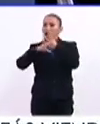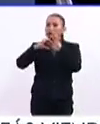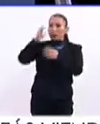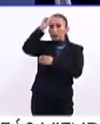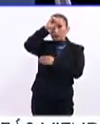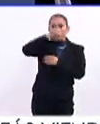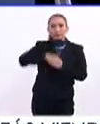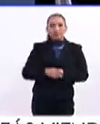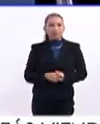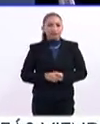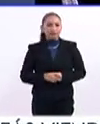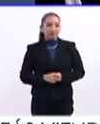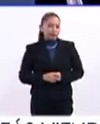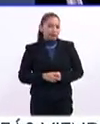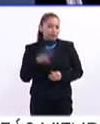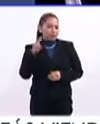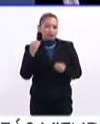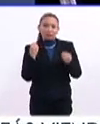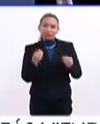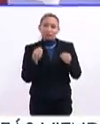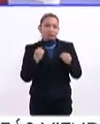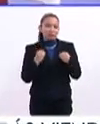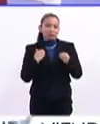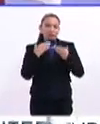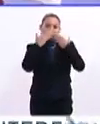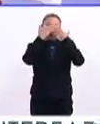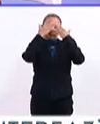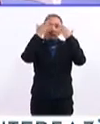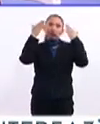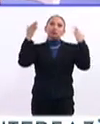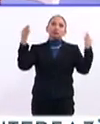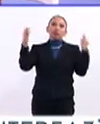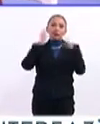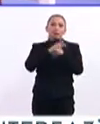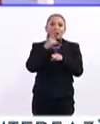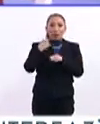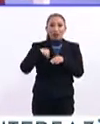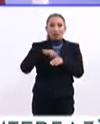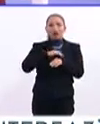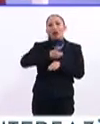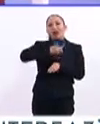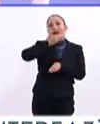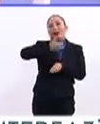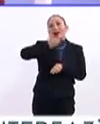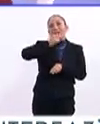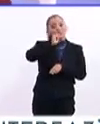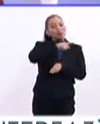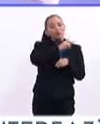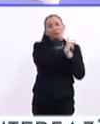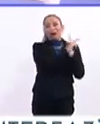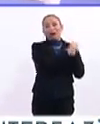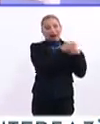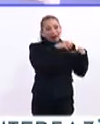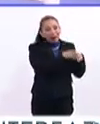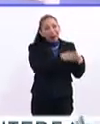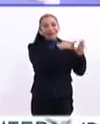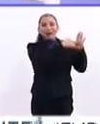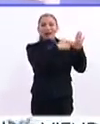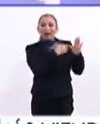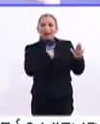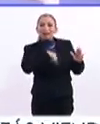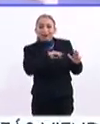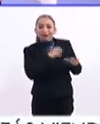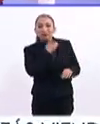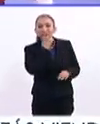cosas? Pues ahora sí que bastante, te abre la mente, porque nosotros estamos acostumbrados a nuestro país, a nuestras reglas,